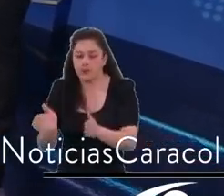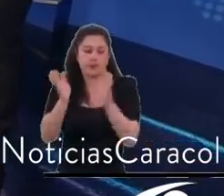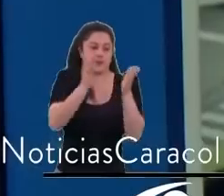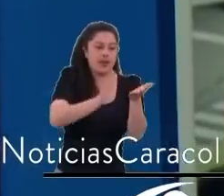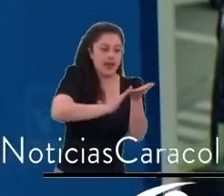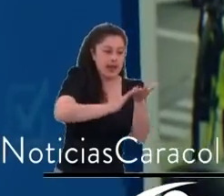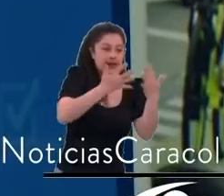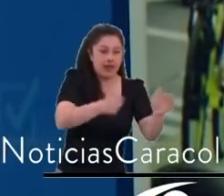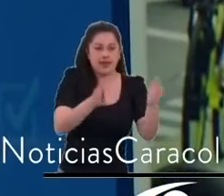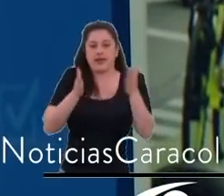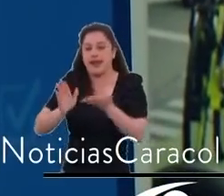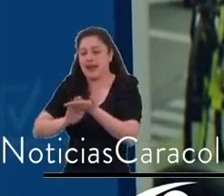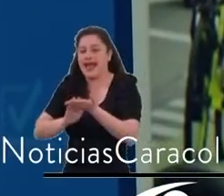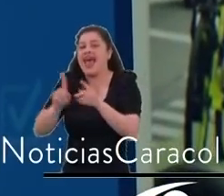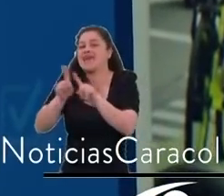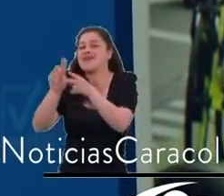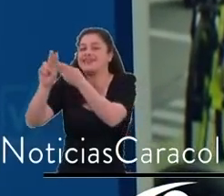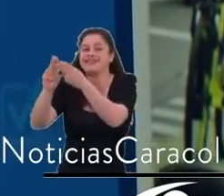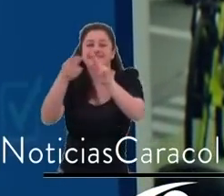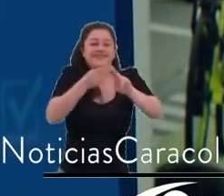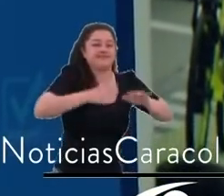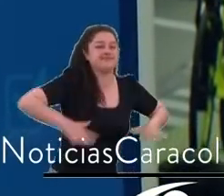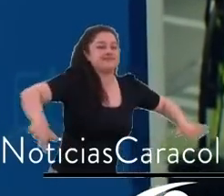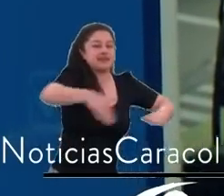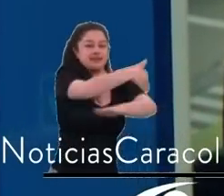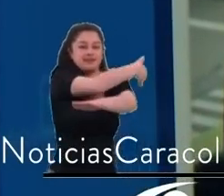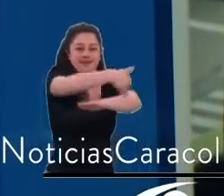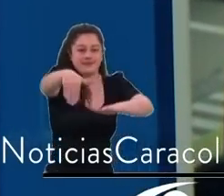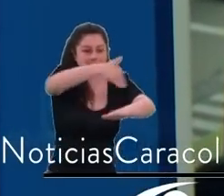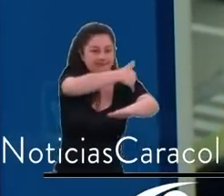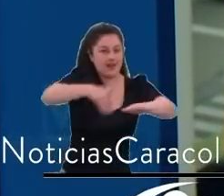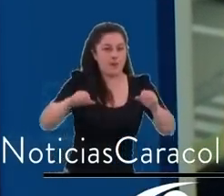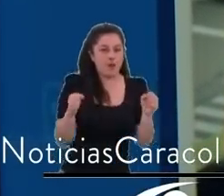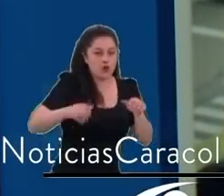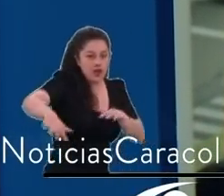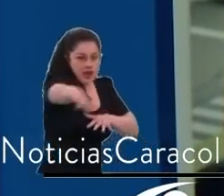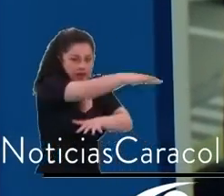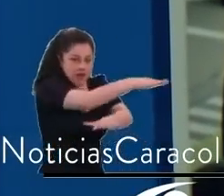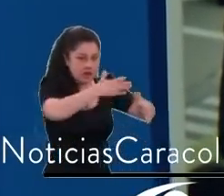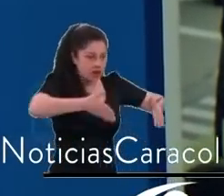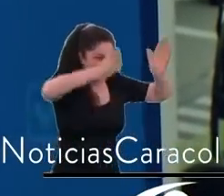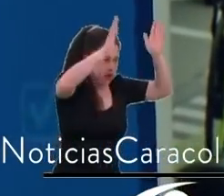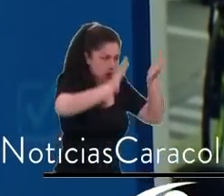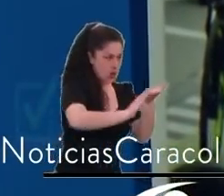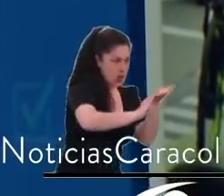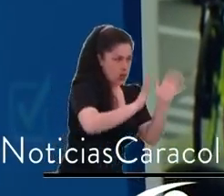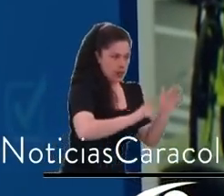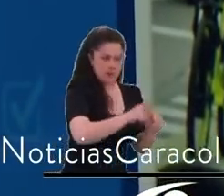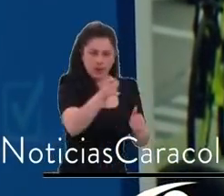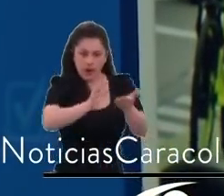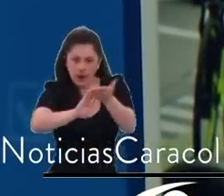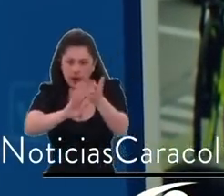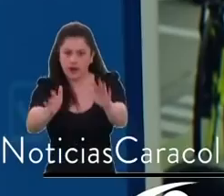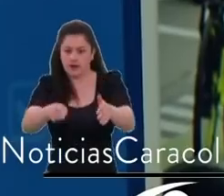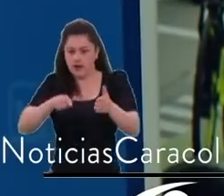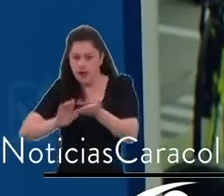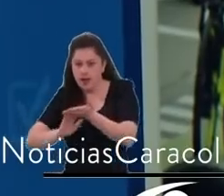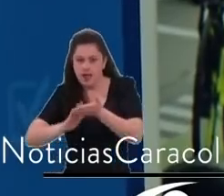colegios, vamos a estar en obra. Entonces, durante estos 10 años, ¿cuál es la clave? La clave es compartir la movilidad.